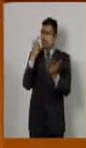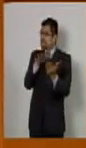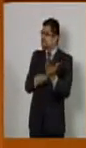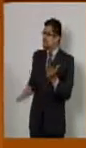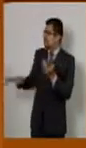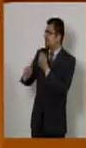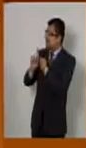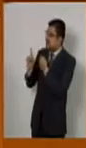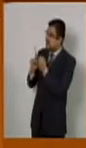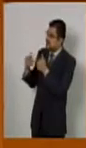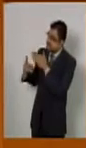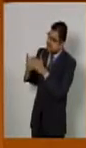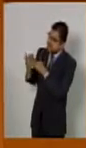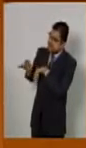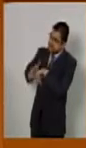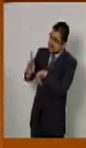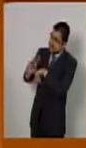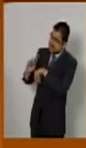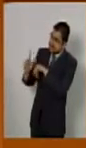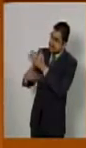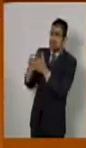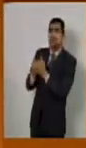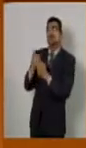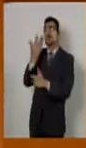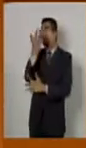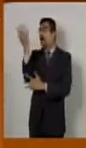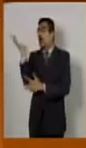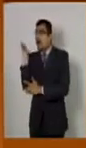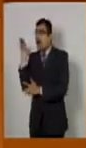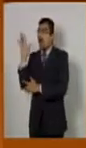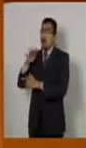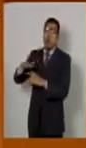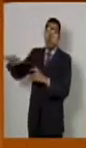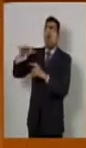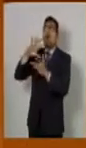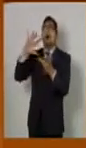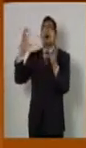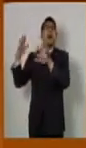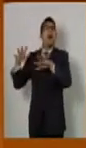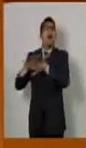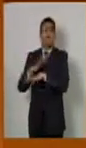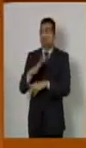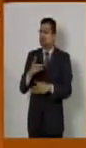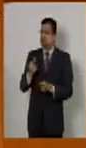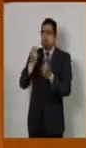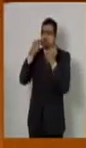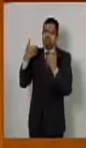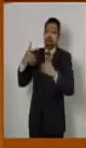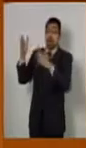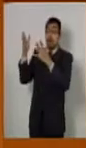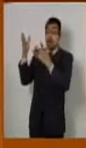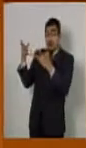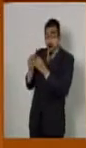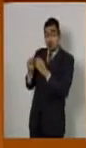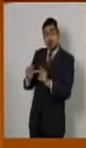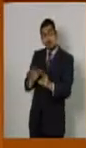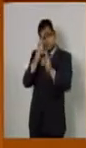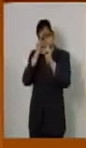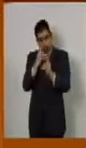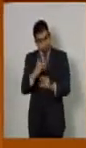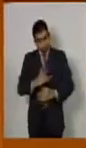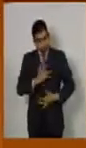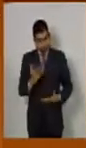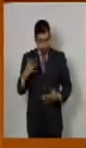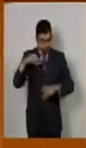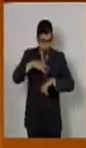que vivimos día a día, llámese medio ambiente o cambio climático. Es un gran honor y un gran gusto estar